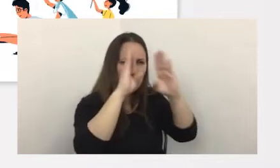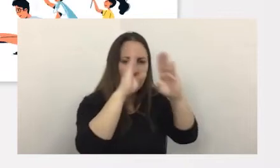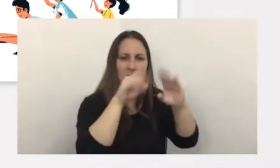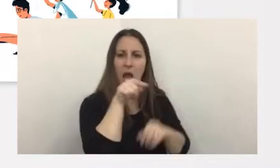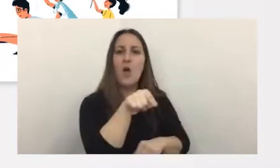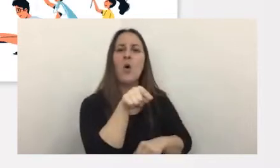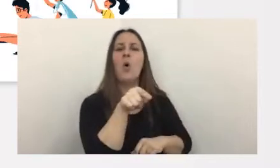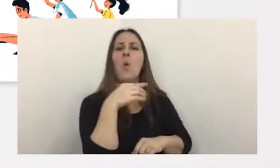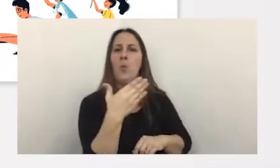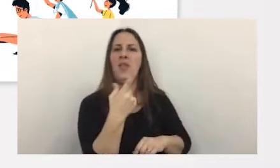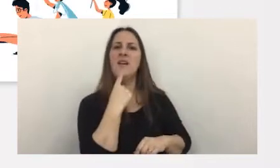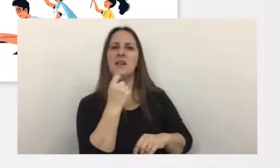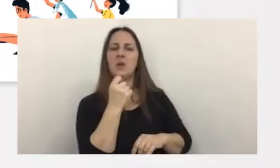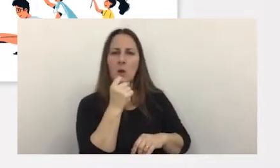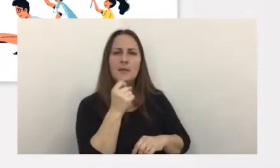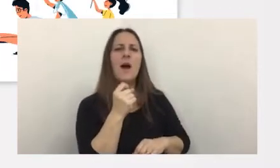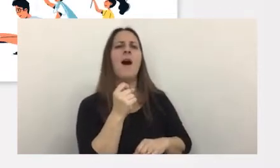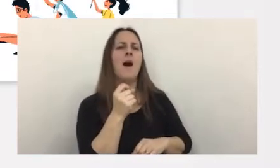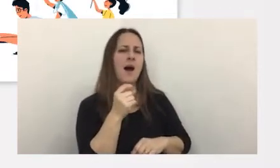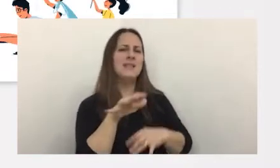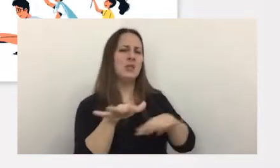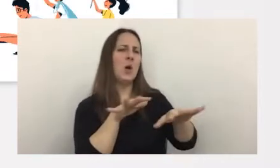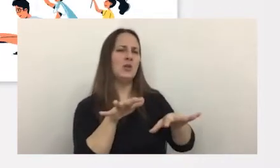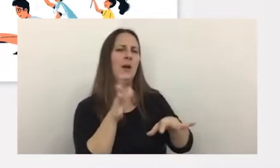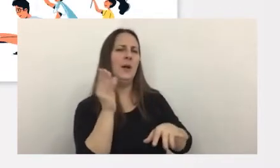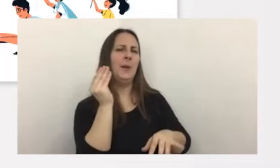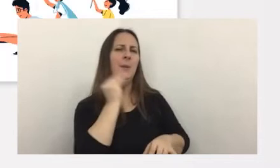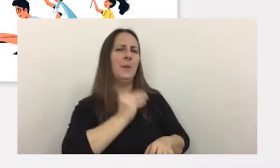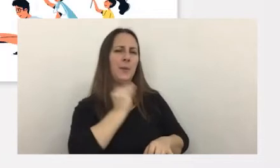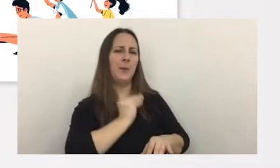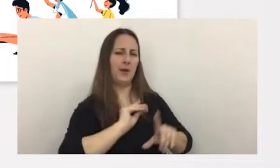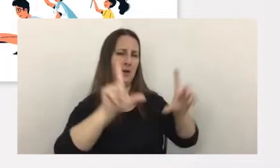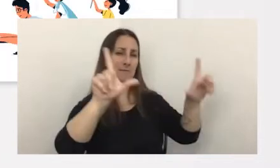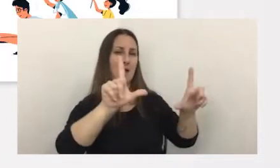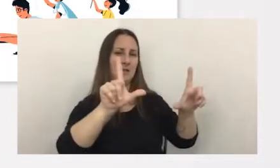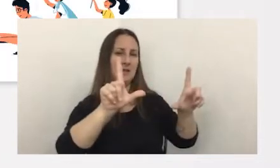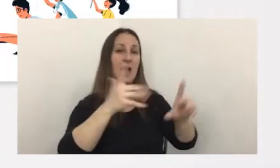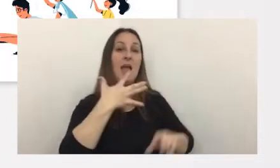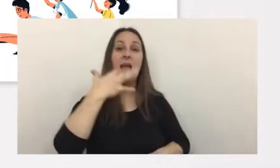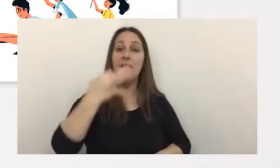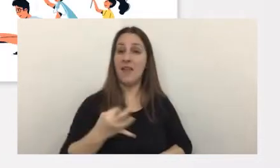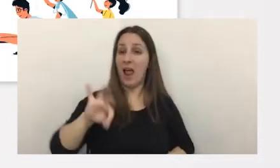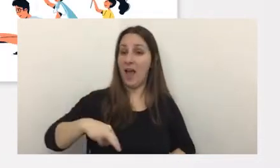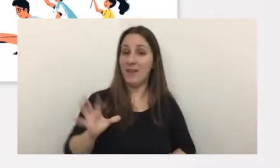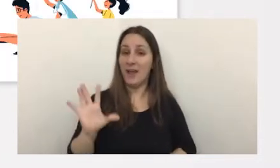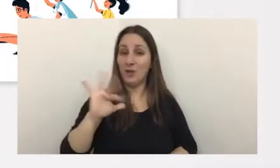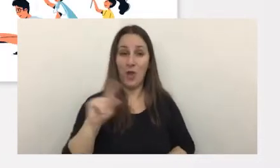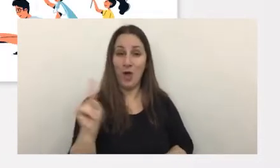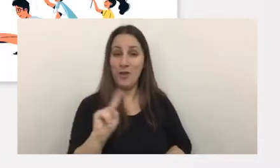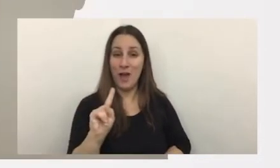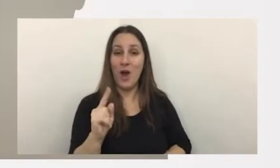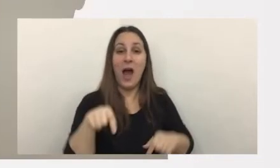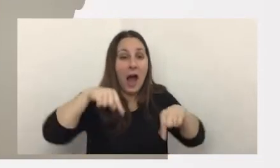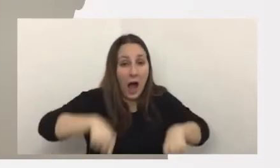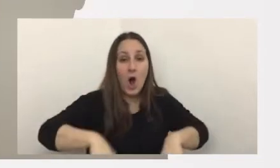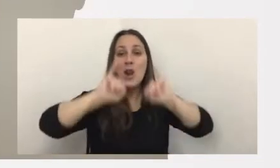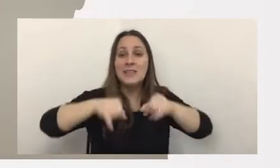entender que está experimentando una simulación en la pantalla cosa que no pasa en la vida real a partir de la interacción digital que